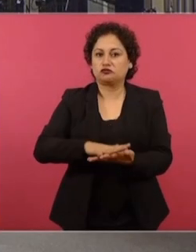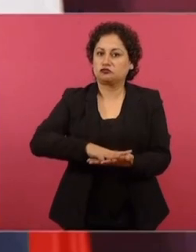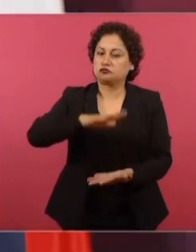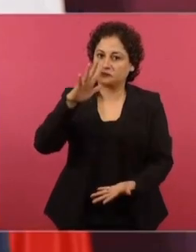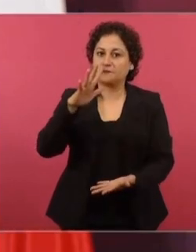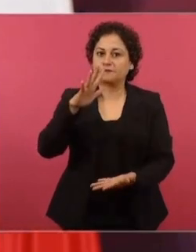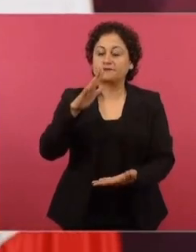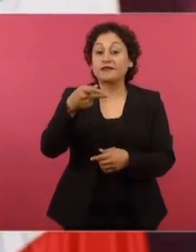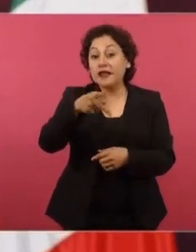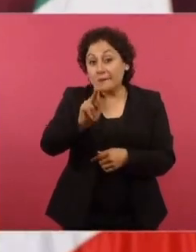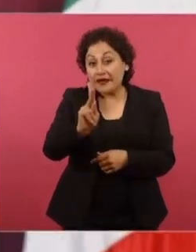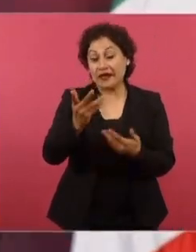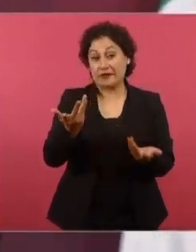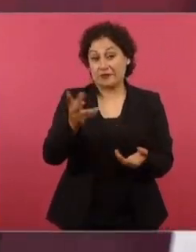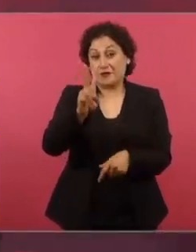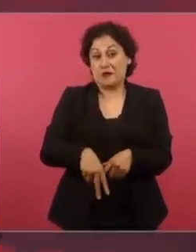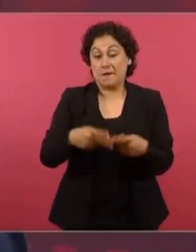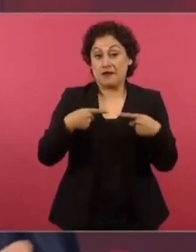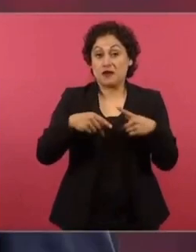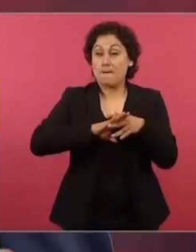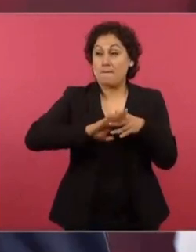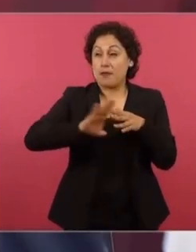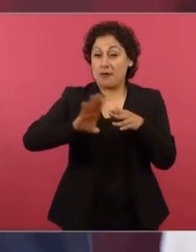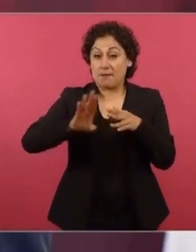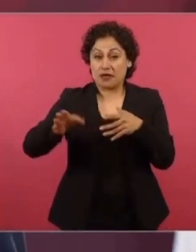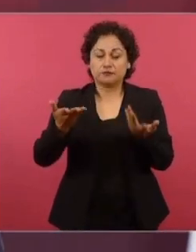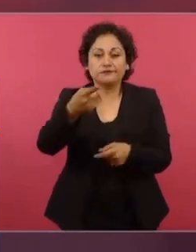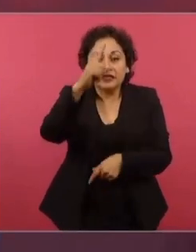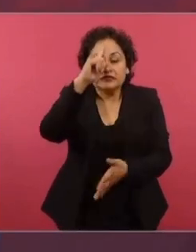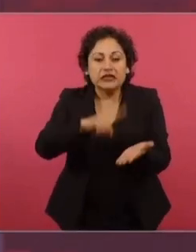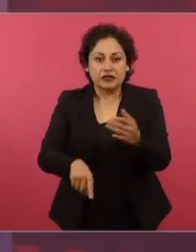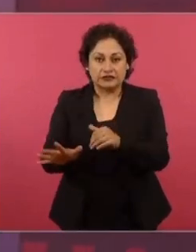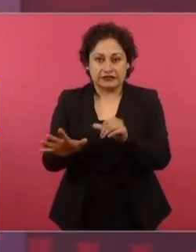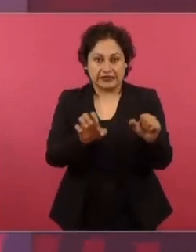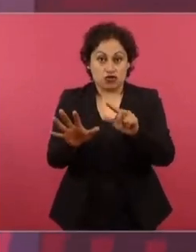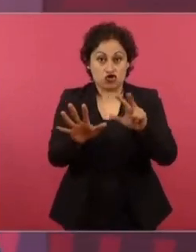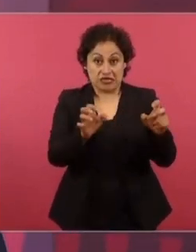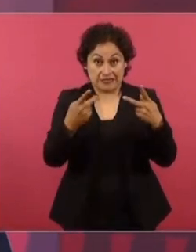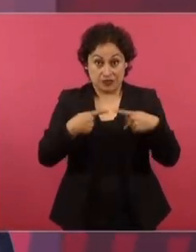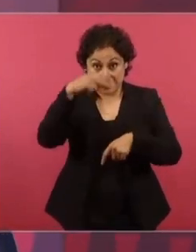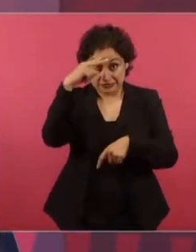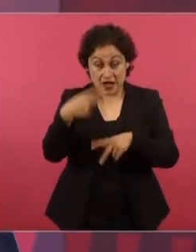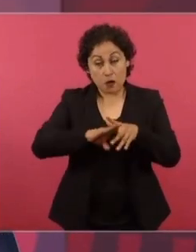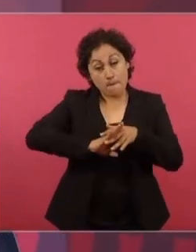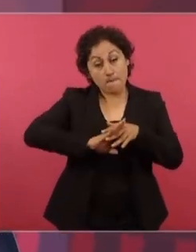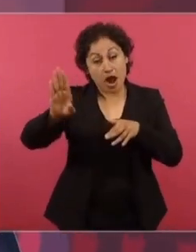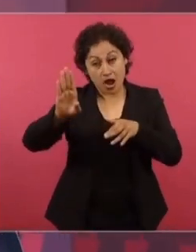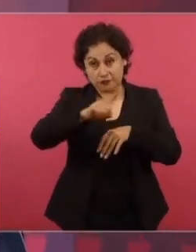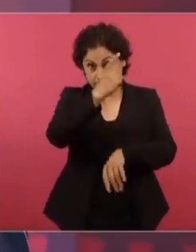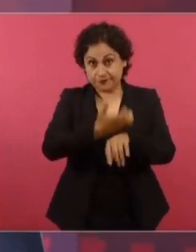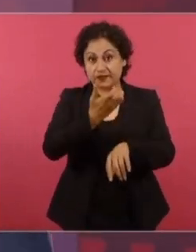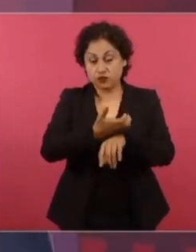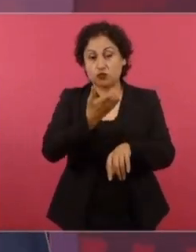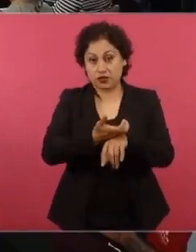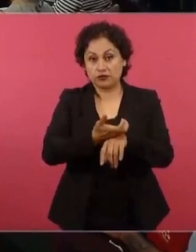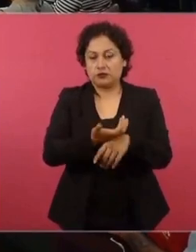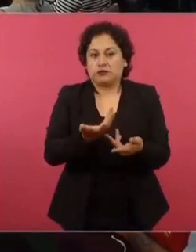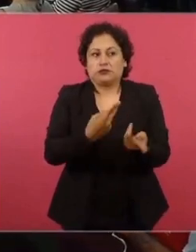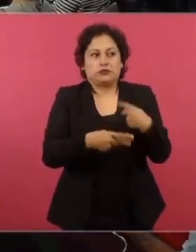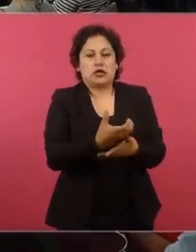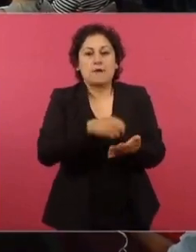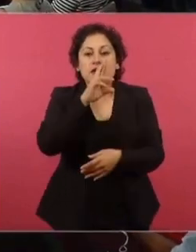Fue como una válvula de escape, imagínense. Si no se van esos 600, 800 mil mexicanos a buscarse la vida a Estados Unidos, se quedan aquí,